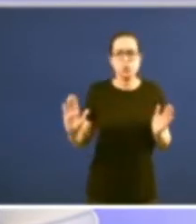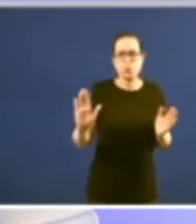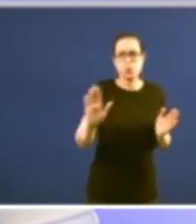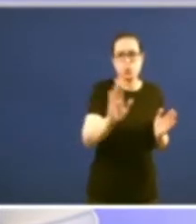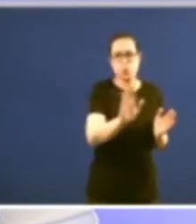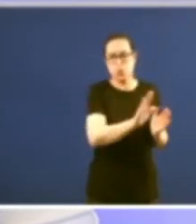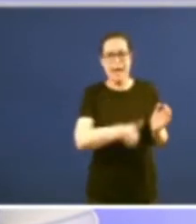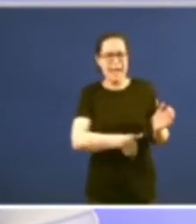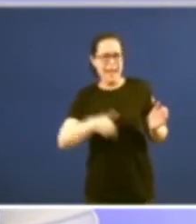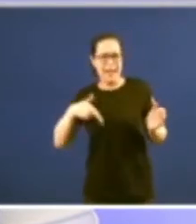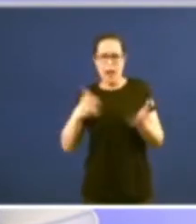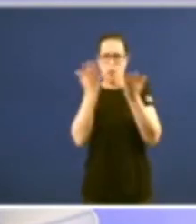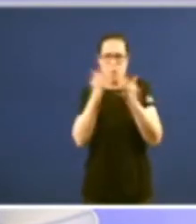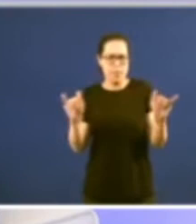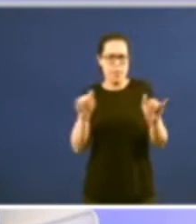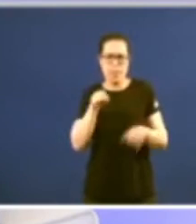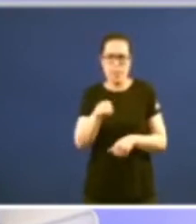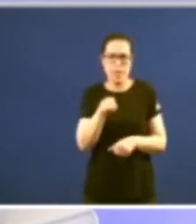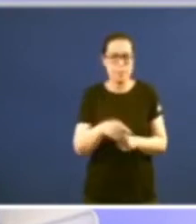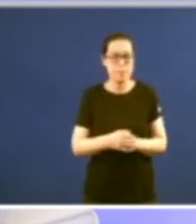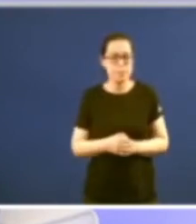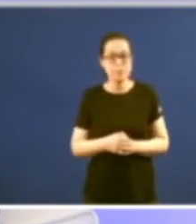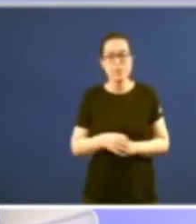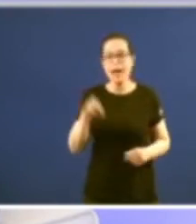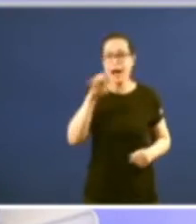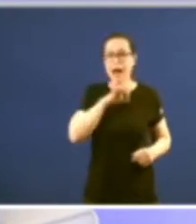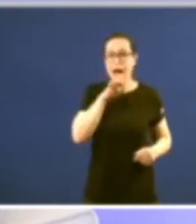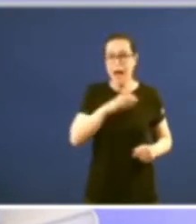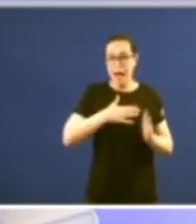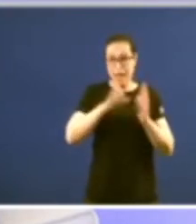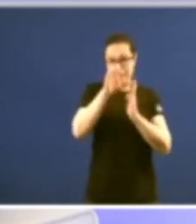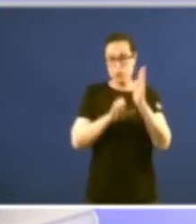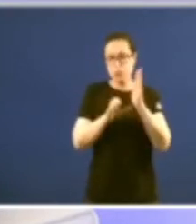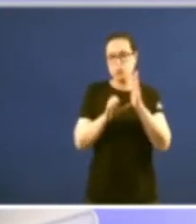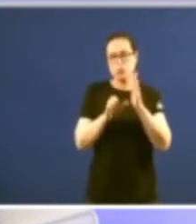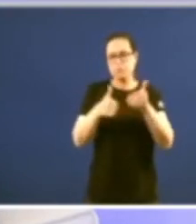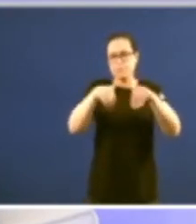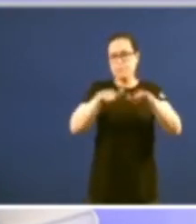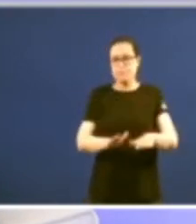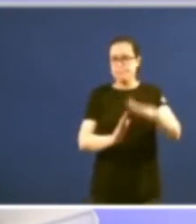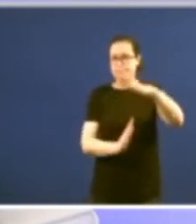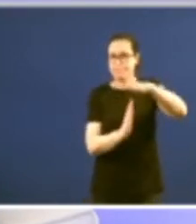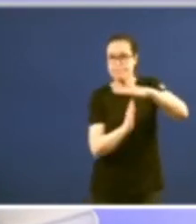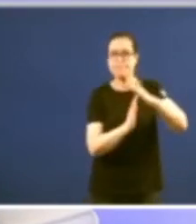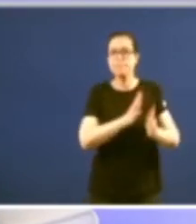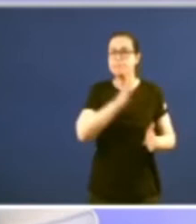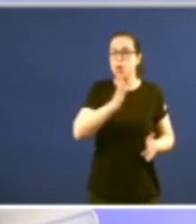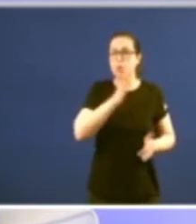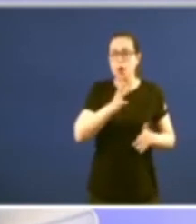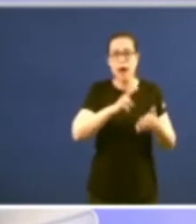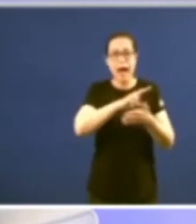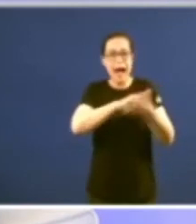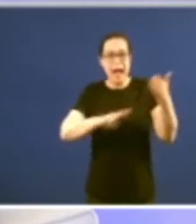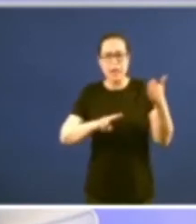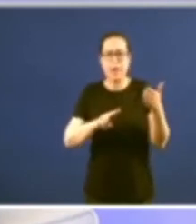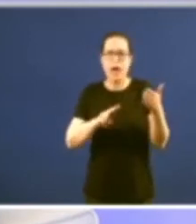un proceso xeral o feito é que o galego non entrou en vigor porque Galicia quedou dentro do principio no bando dos